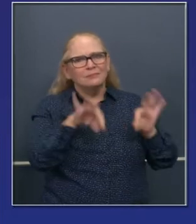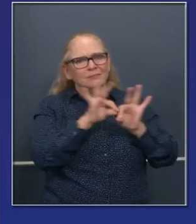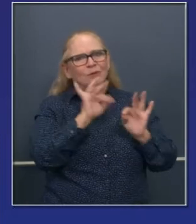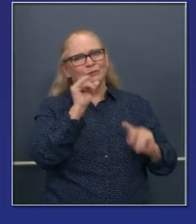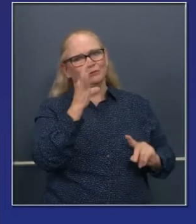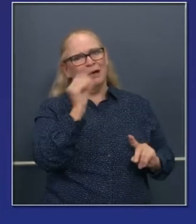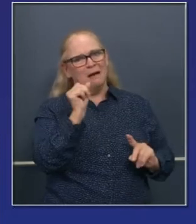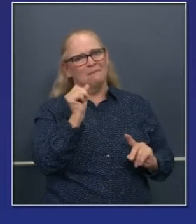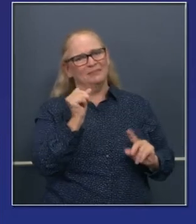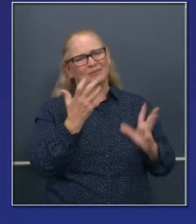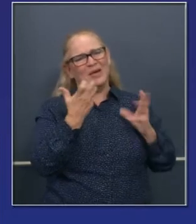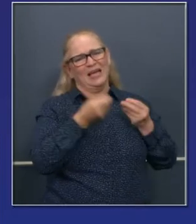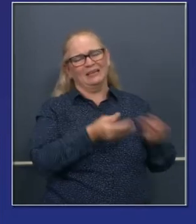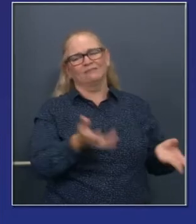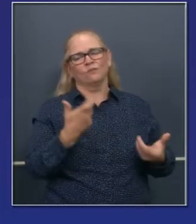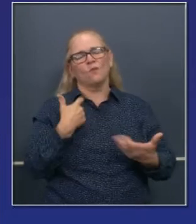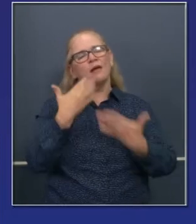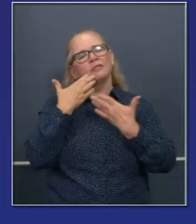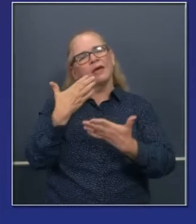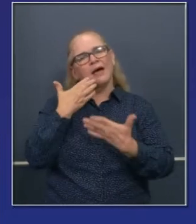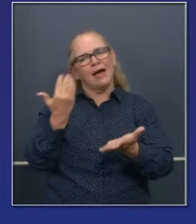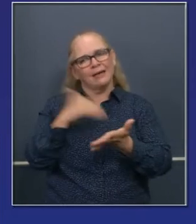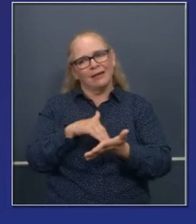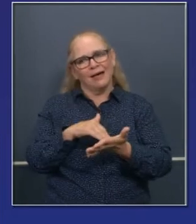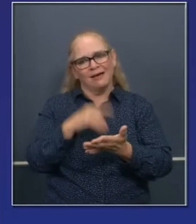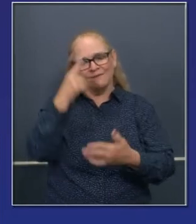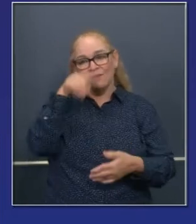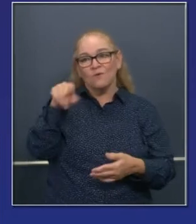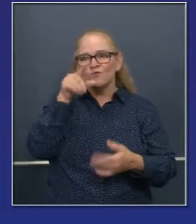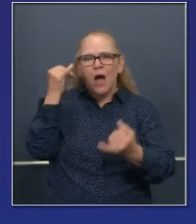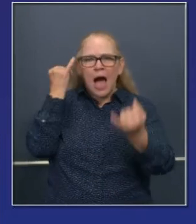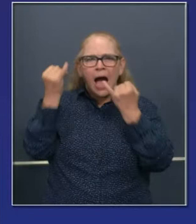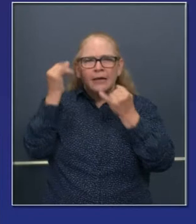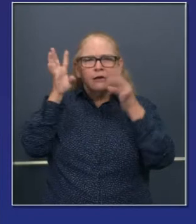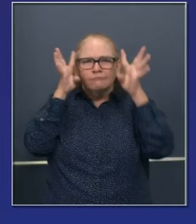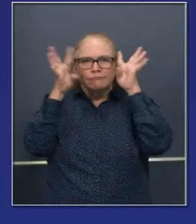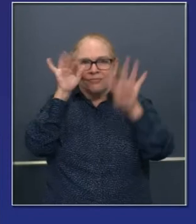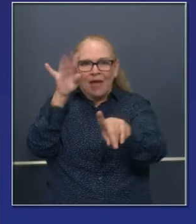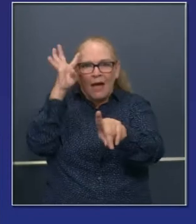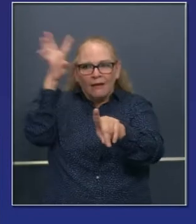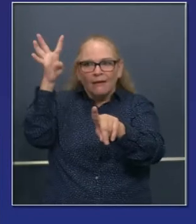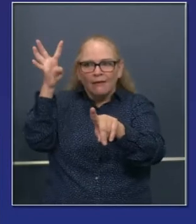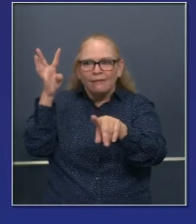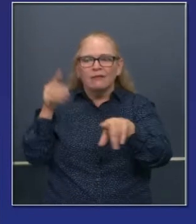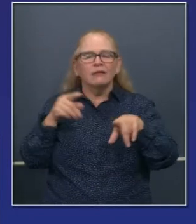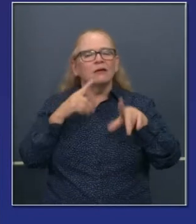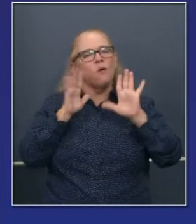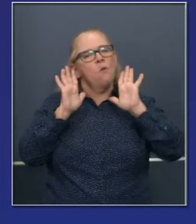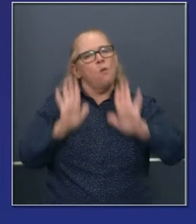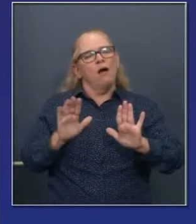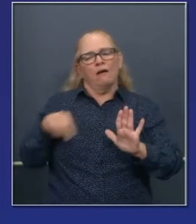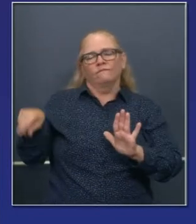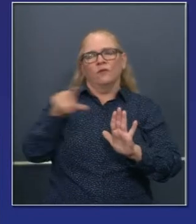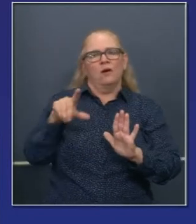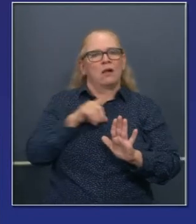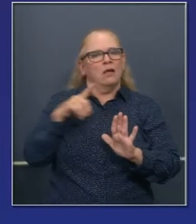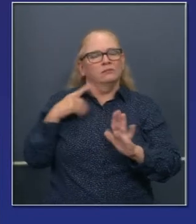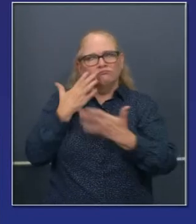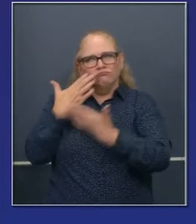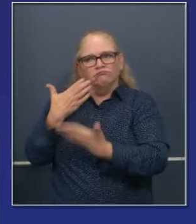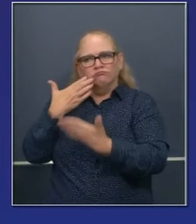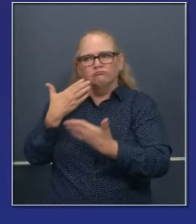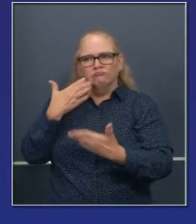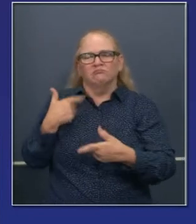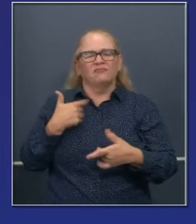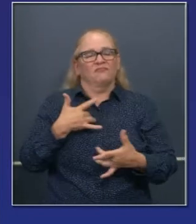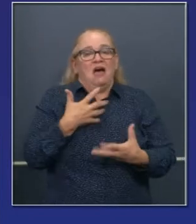la legislatura y con su liderazgo para presentar ideas y ciertamente estamos confiados de que podremos